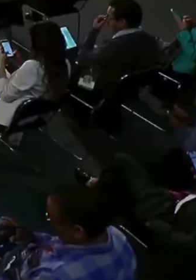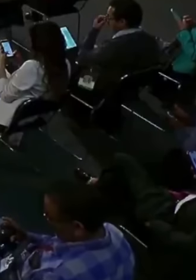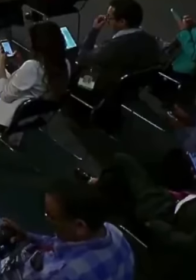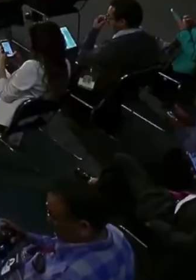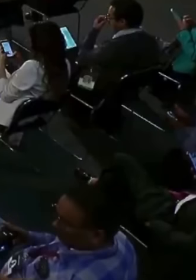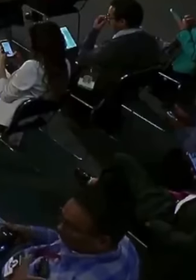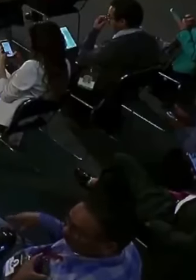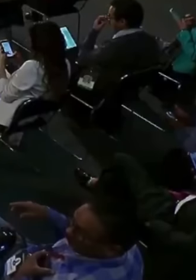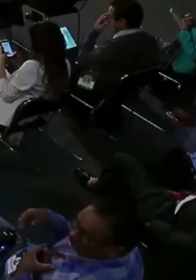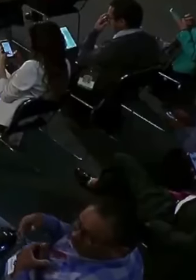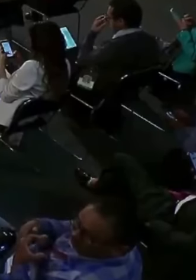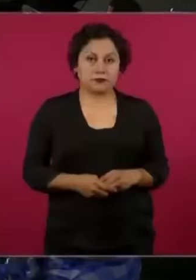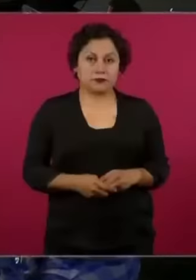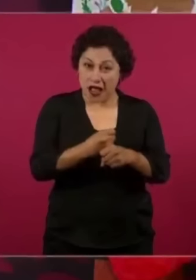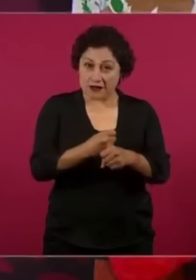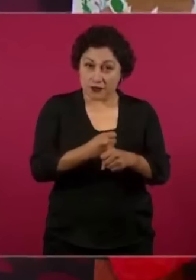Luna,